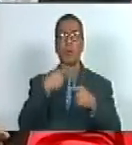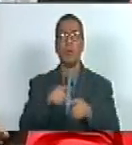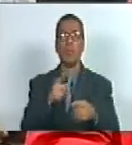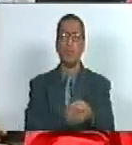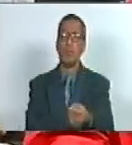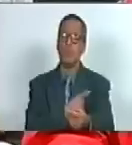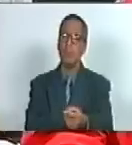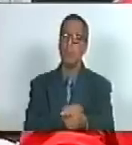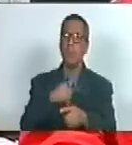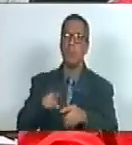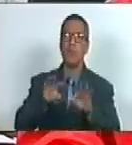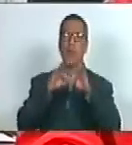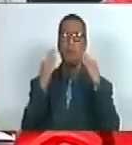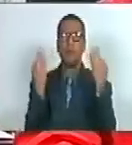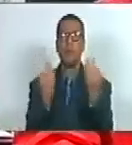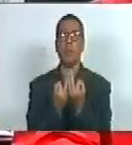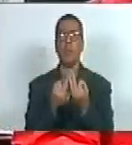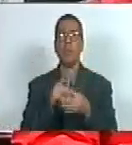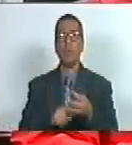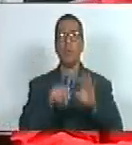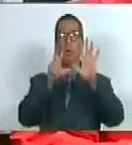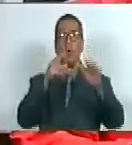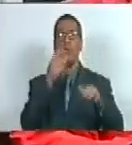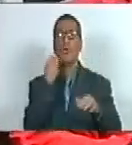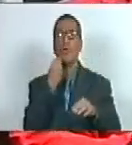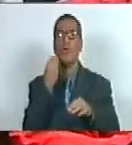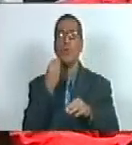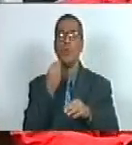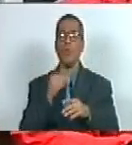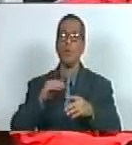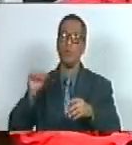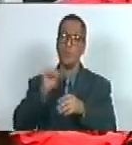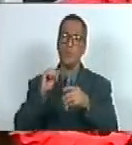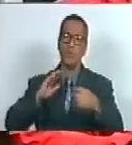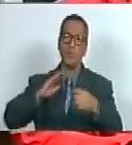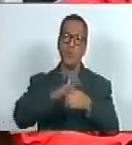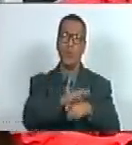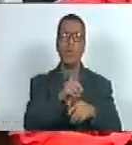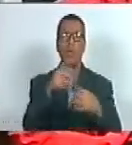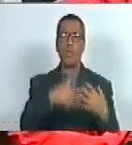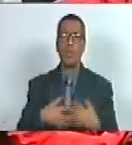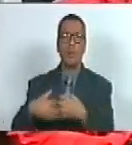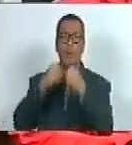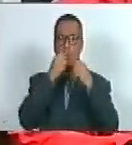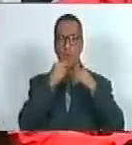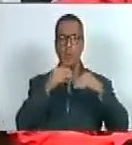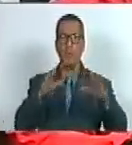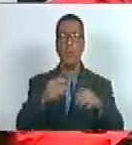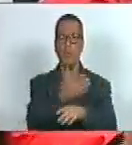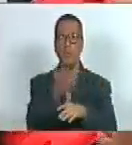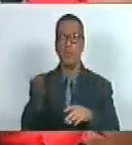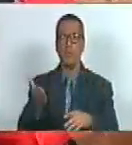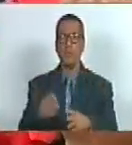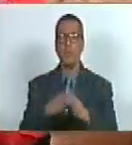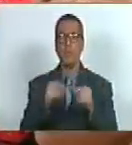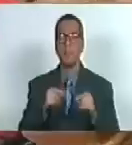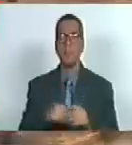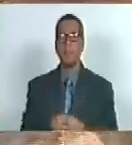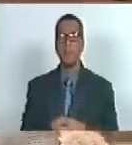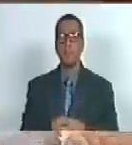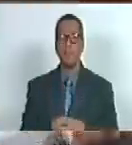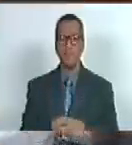hermanos y hermanas familiares de los ocho jóvenes que fueron atropellados en Texas bendiciones para ustedes es todo